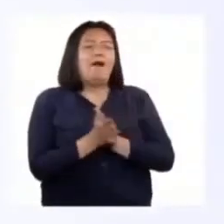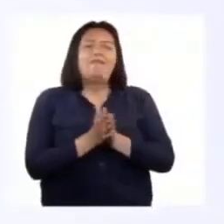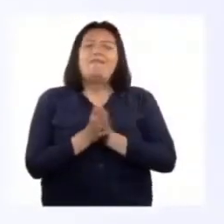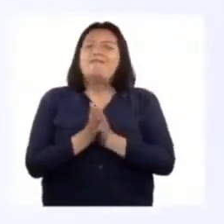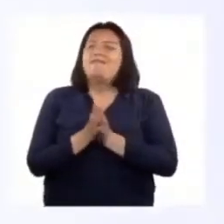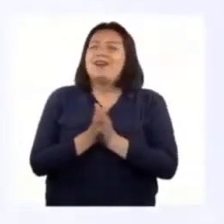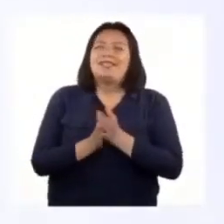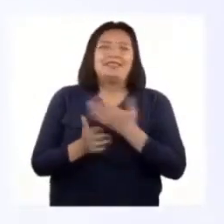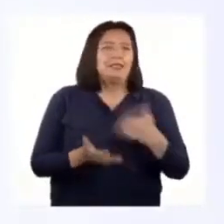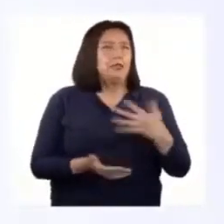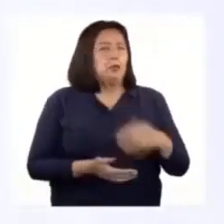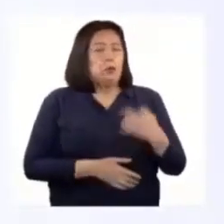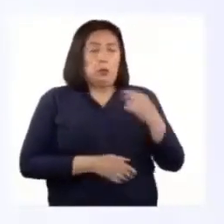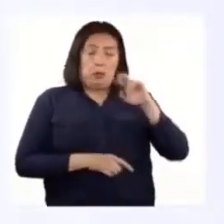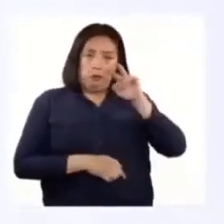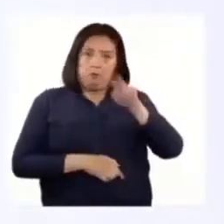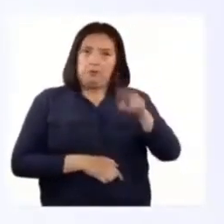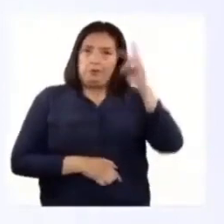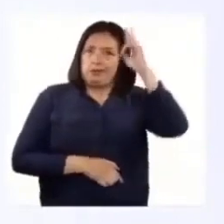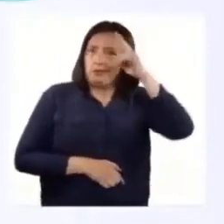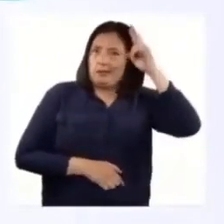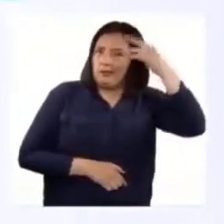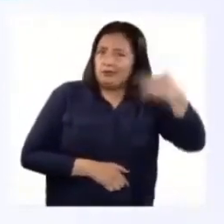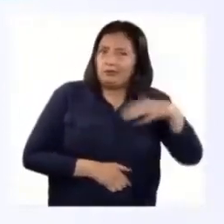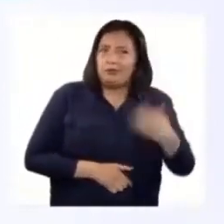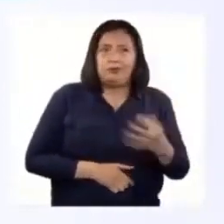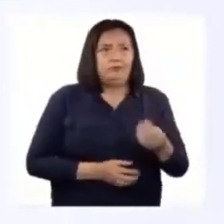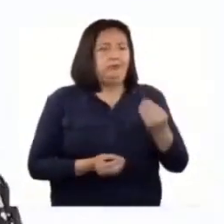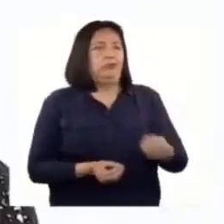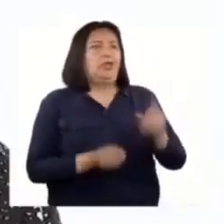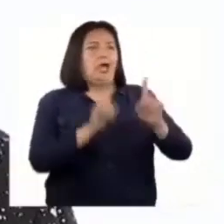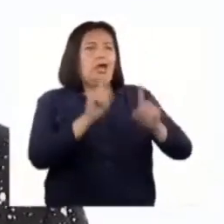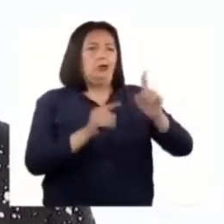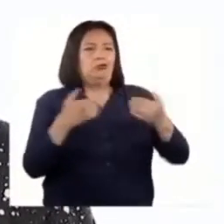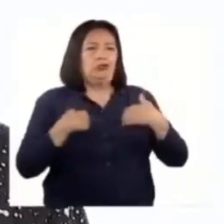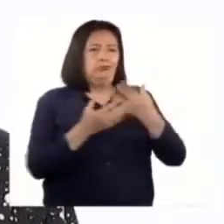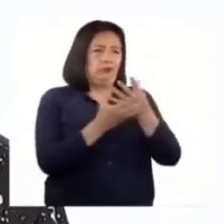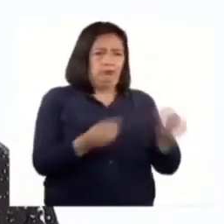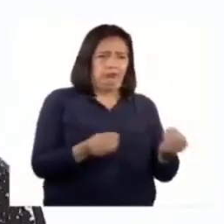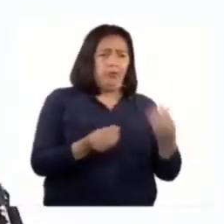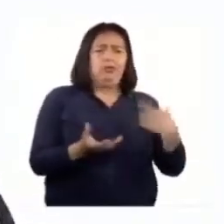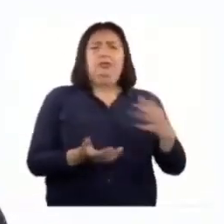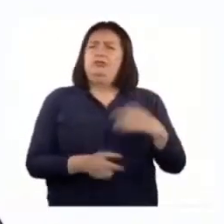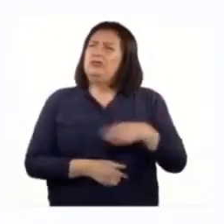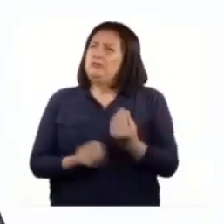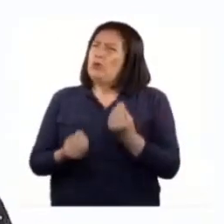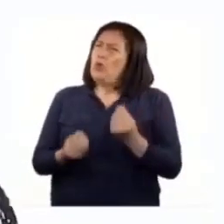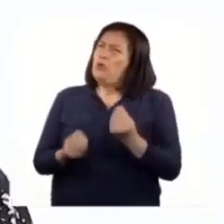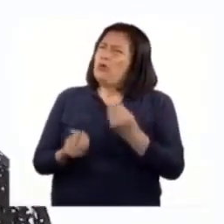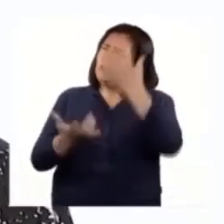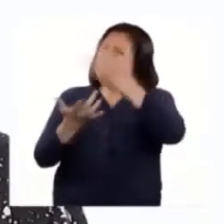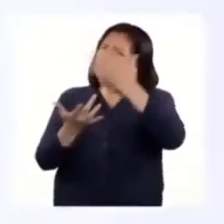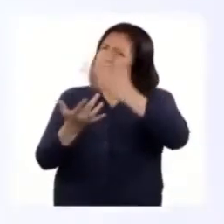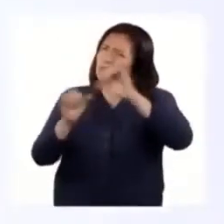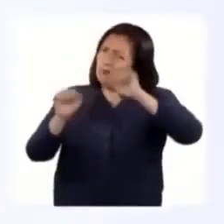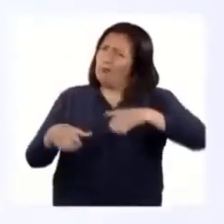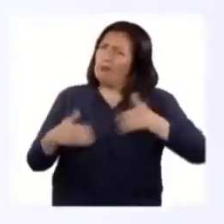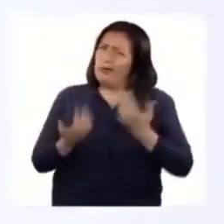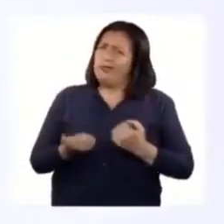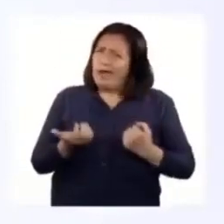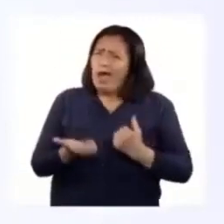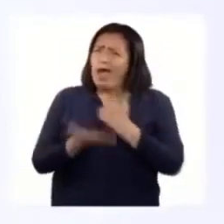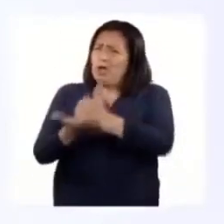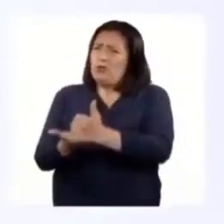fascinante. B. No solo hemos visto las causas que llevan a la extinción de algunas especies de animales, sino también cómo la tecnología puede ser de